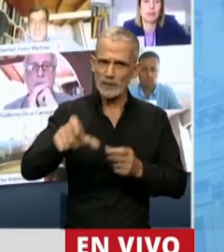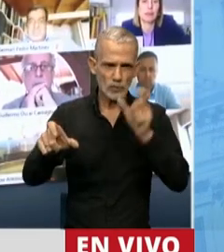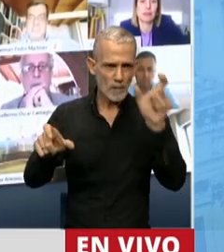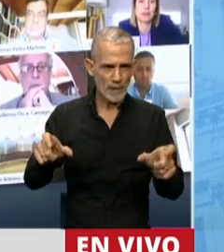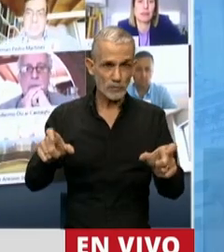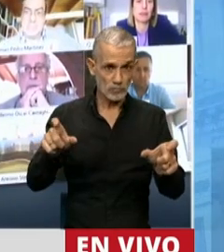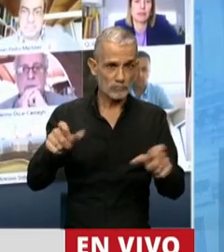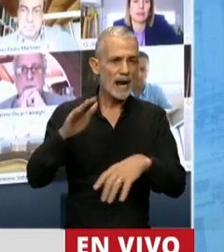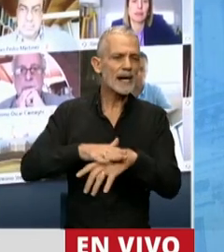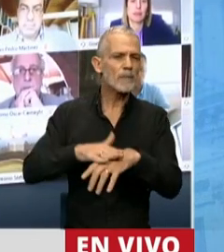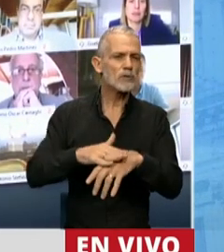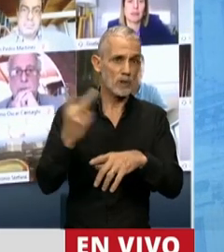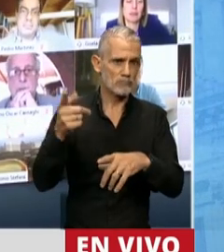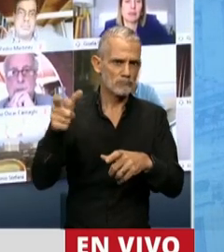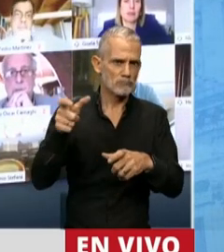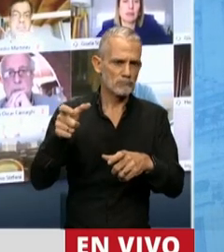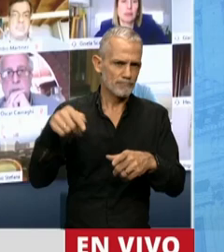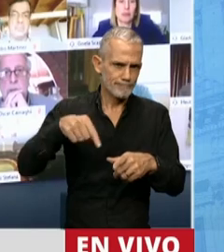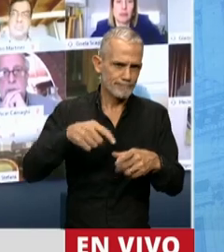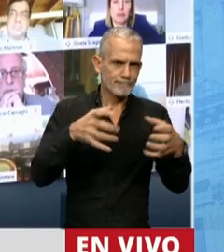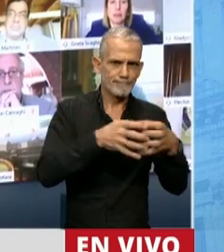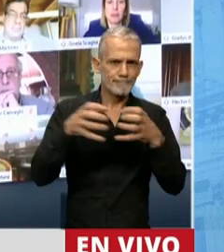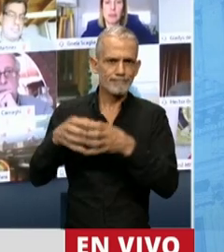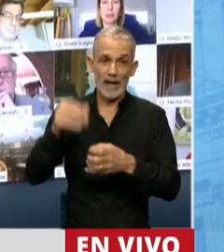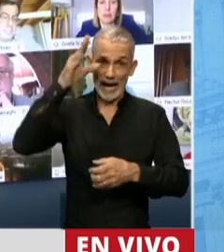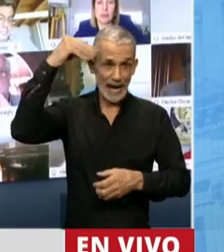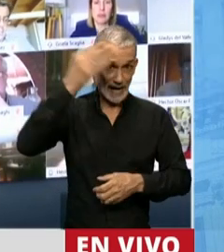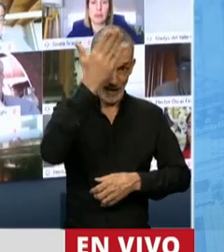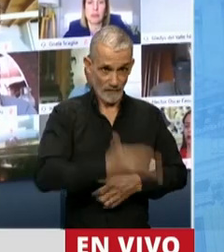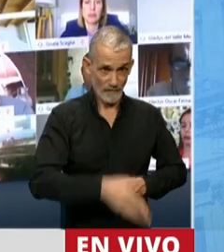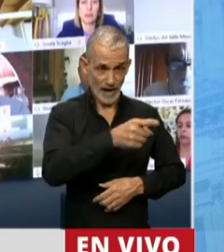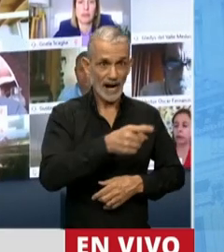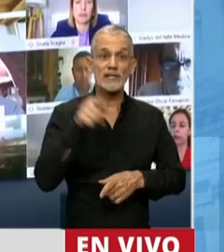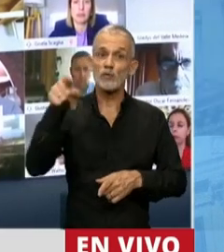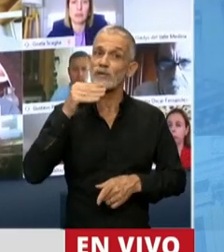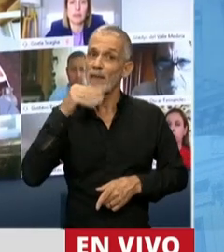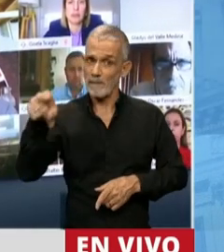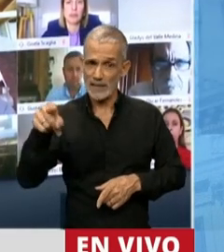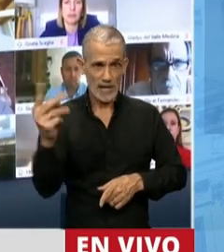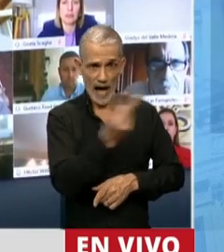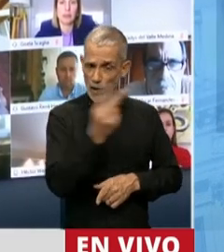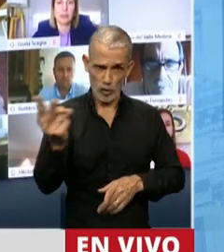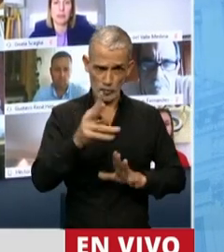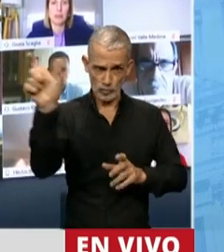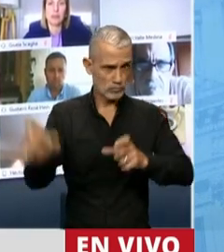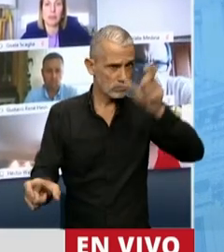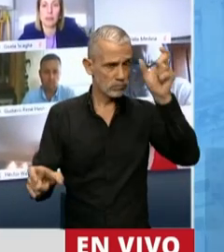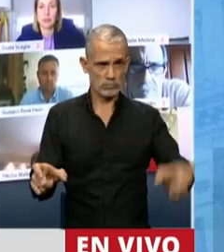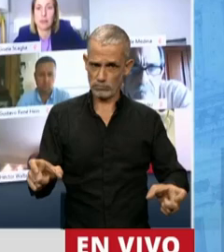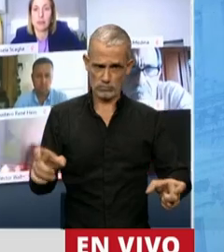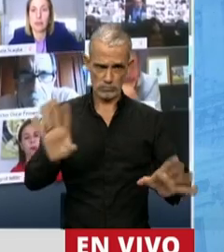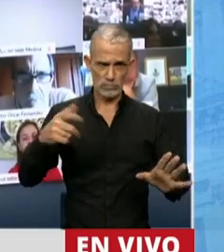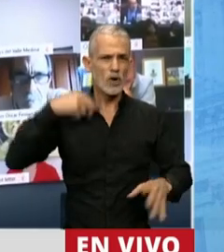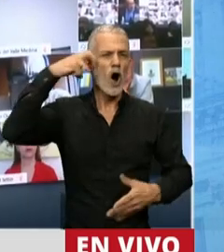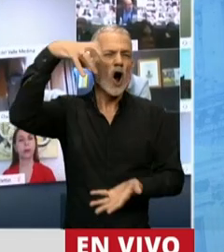que están a cargo de las dos cámaras del Congreso. La señora Cristina Fernández de Kirchner y usted, señor presidente. Esto no